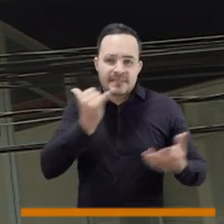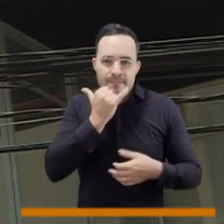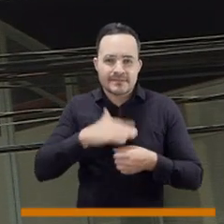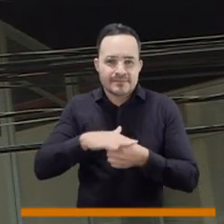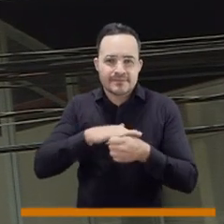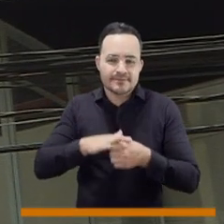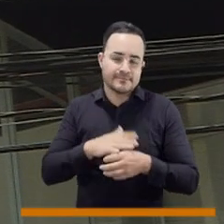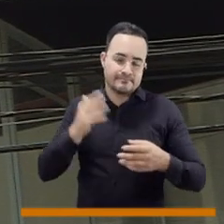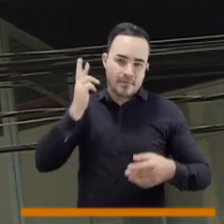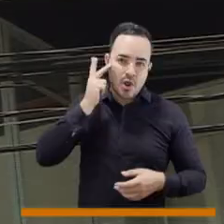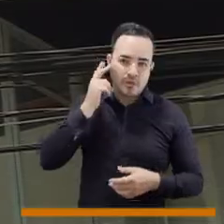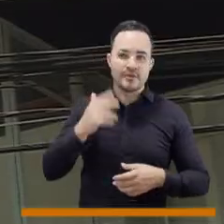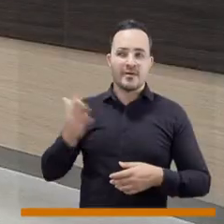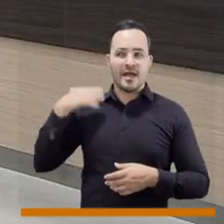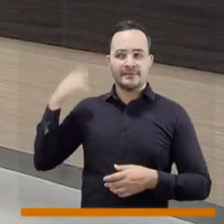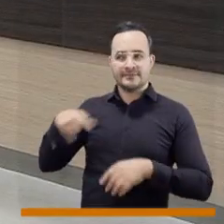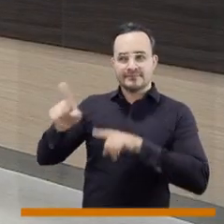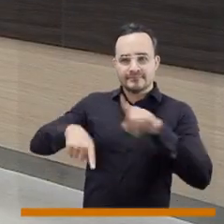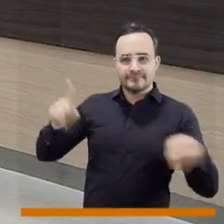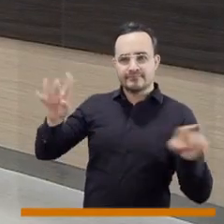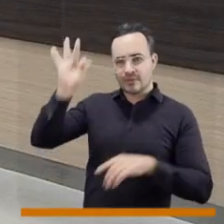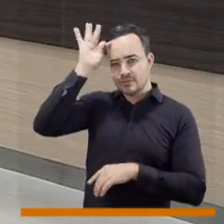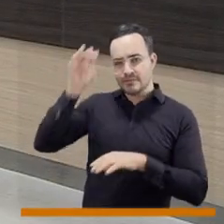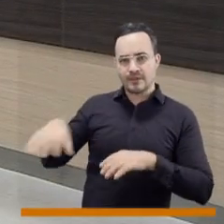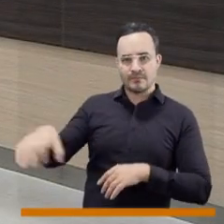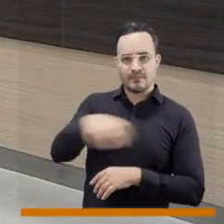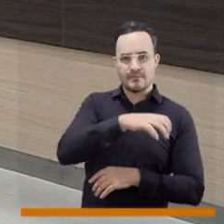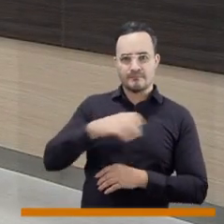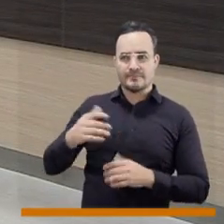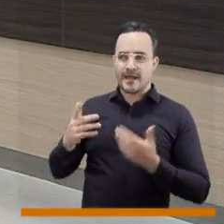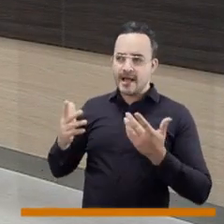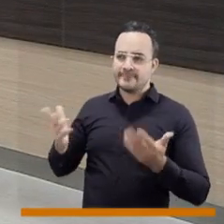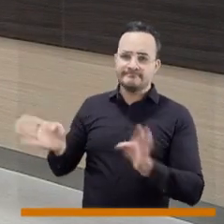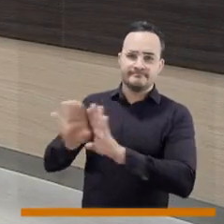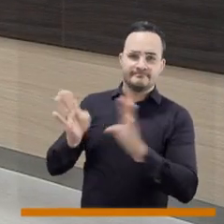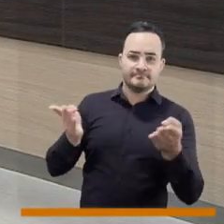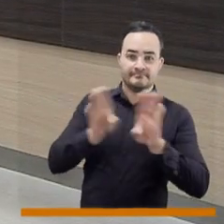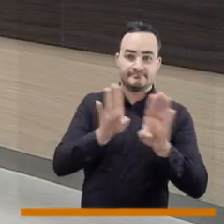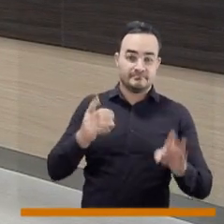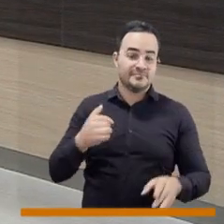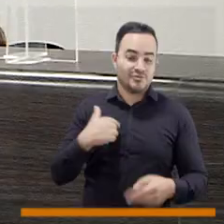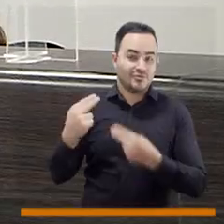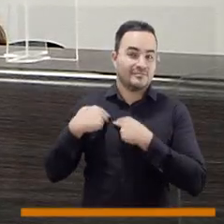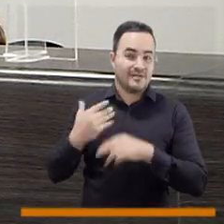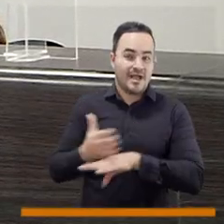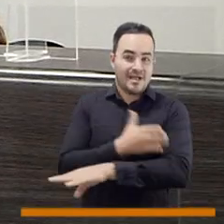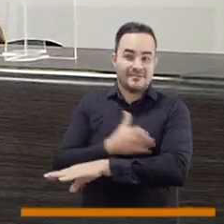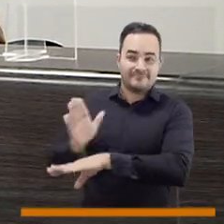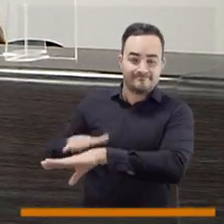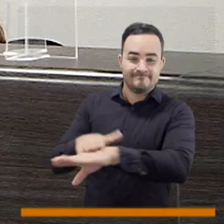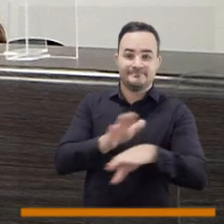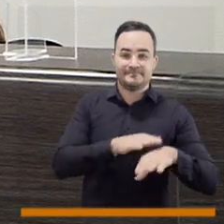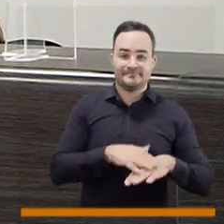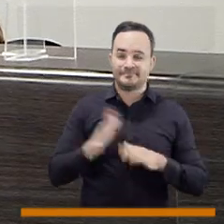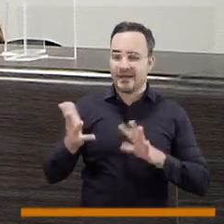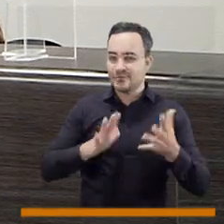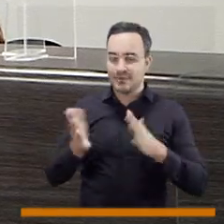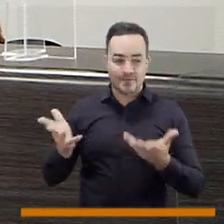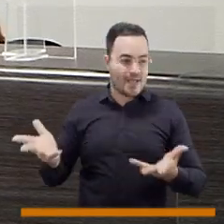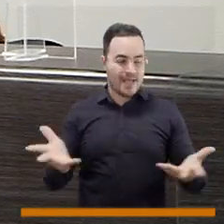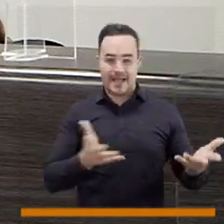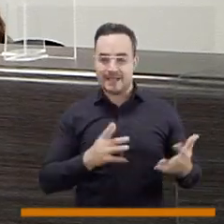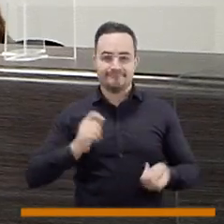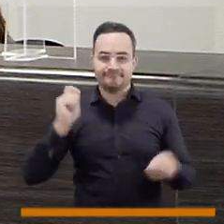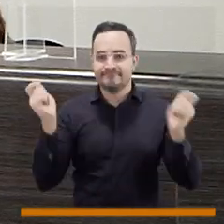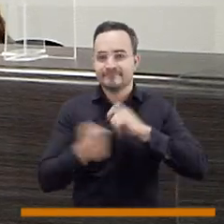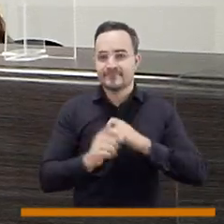¿qué ha pasado? Obviamente las carteras de aquellas EPS que tuvimos que liquidar en su momento y que soy el responsable de probablemente esas liquidaciones, tuvimos que